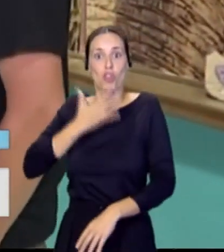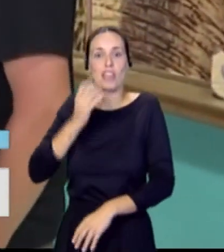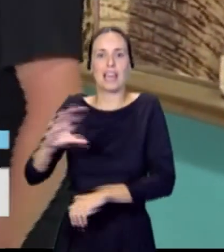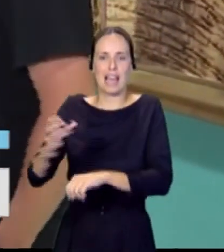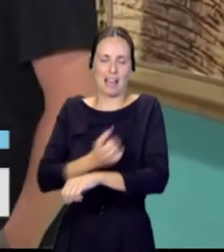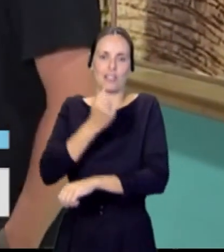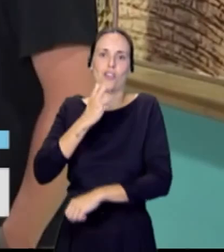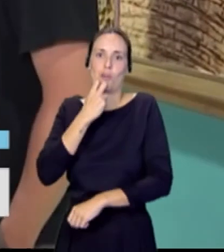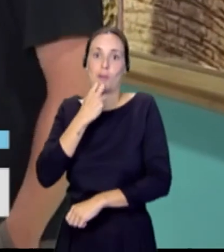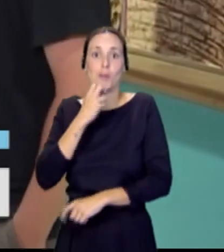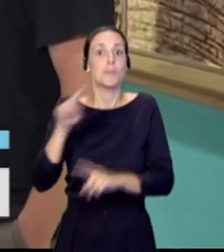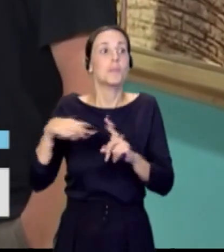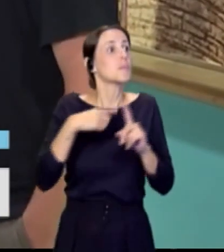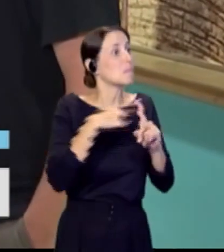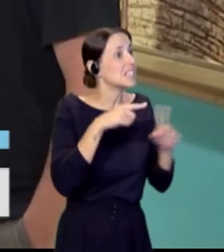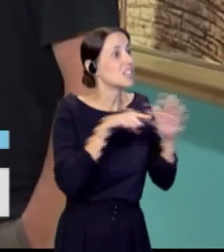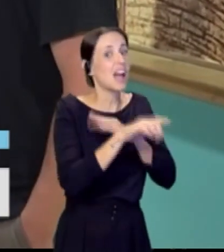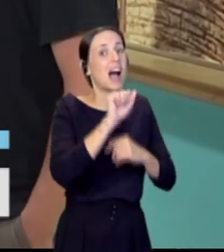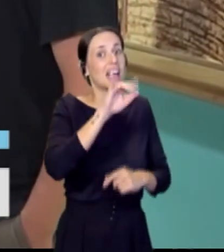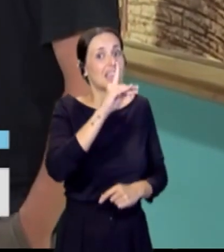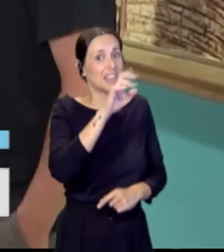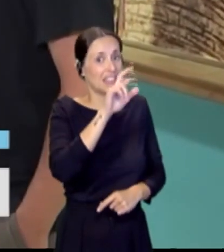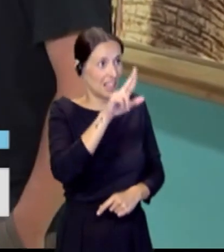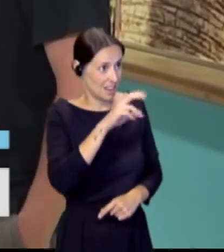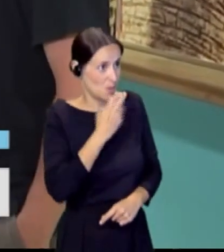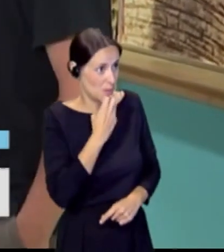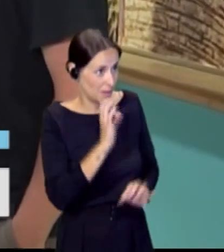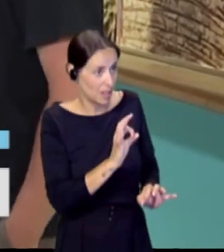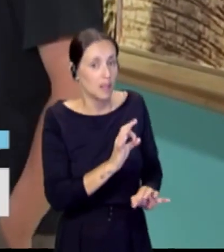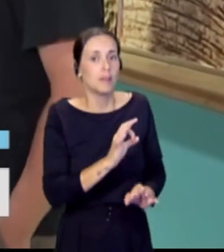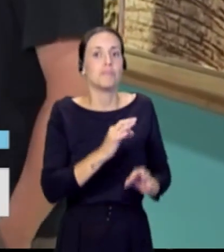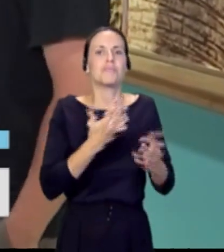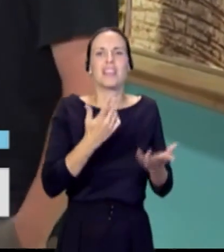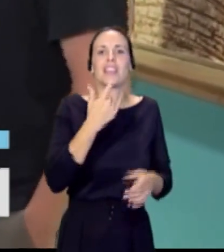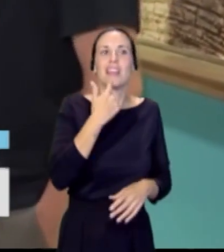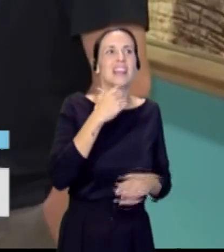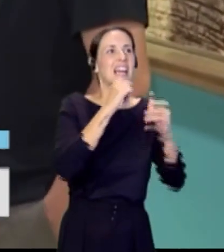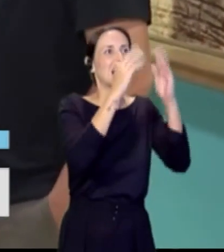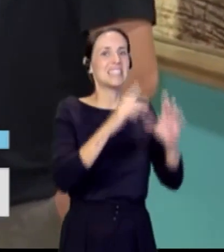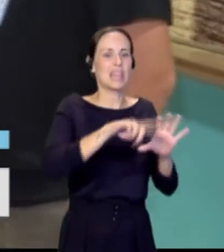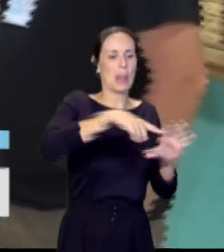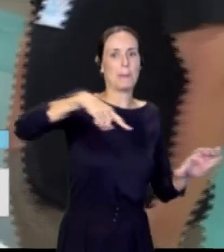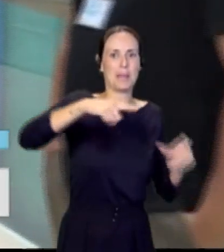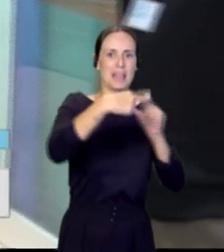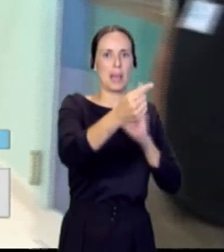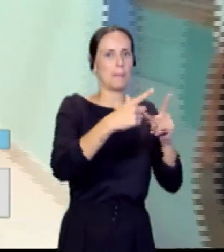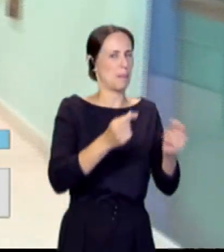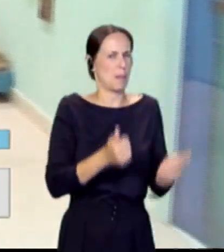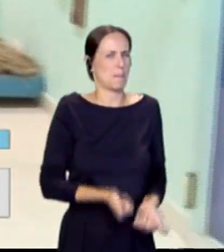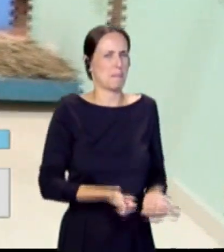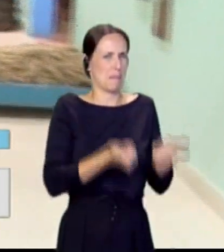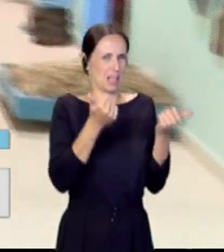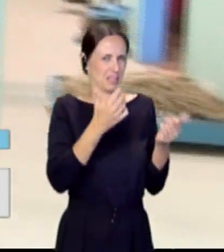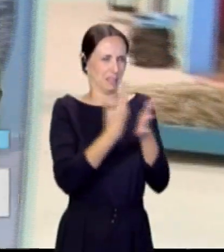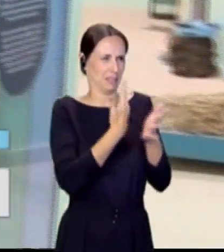gestionada por Aider La Gomera. Me hablabas de más allá de La Miel, ¿verdad? Aunque se llame Casa de la Miel de Palma, va mucho más allá. Y vamos a explicarlo también porque no sé yo